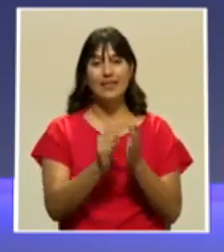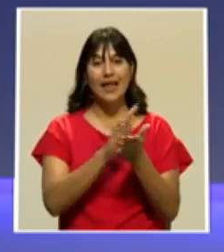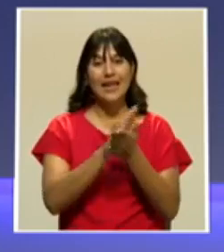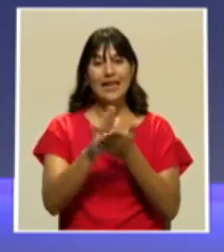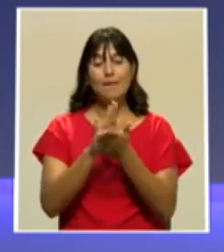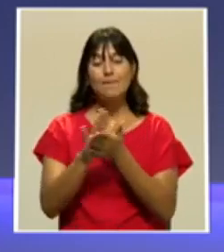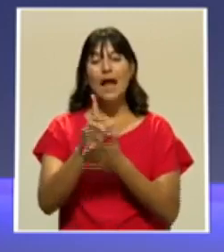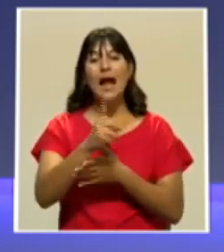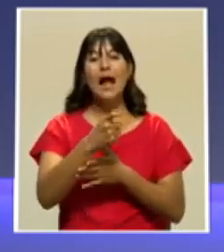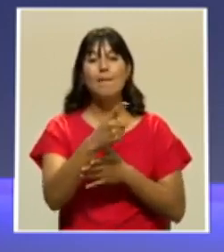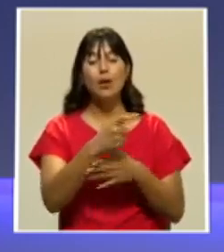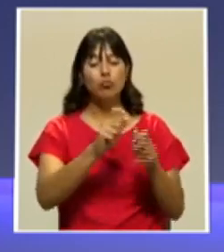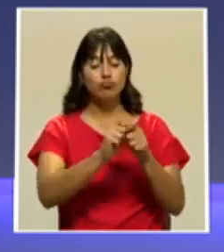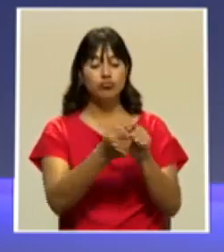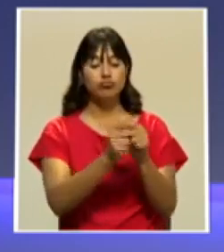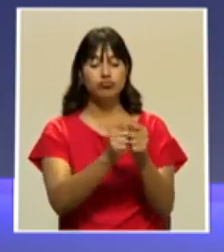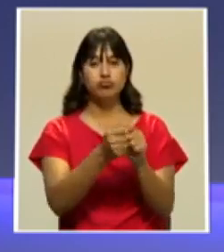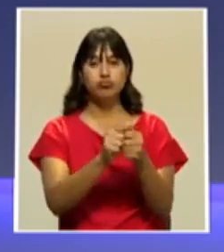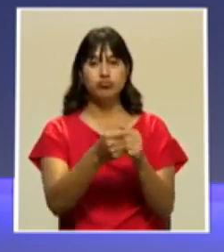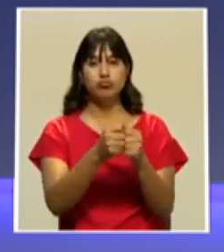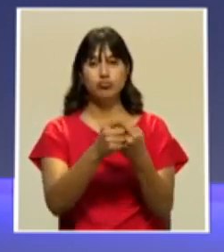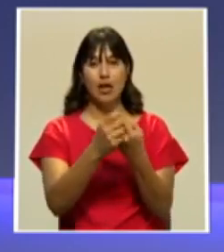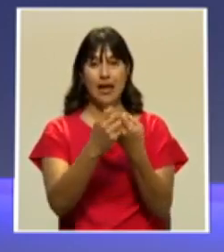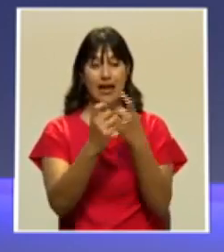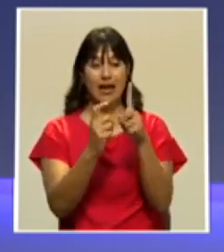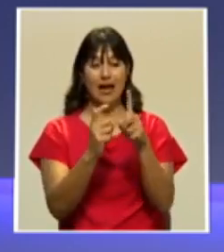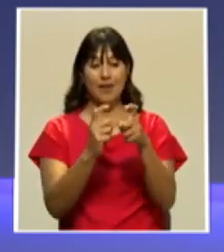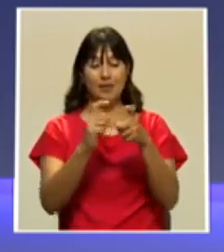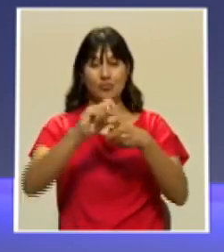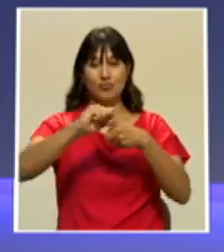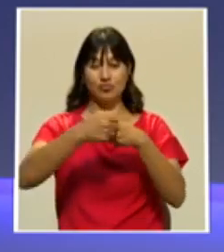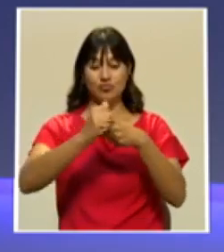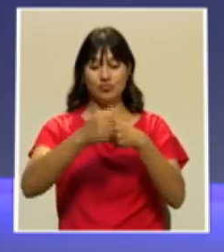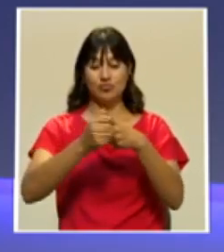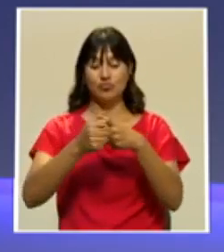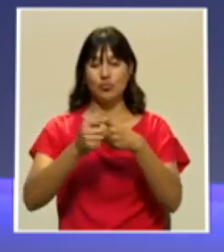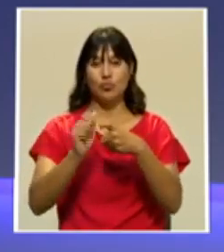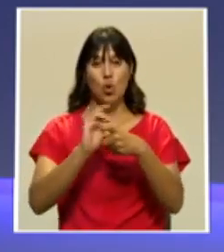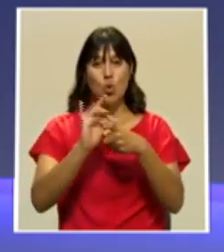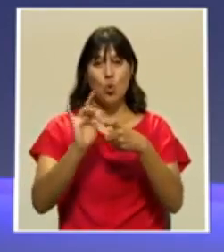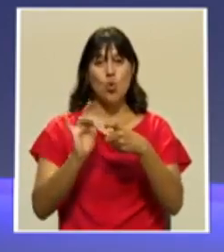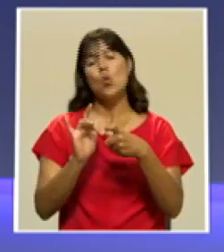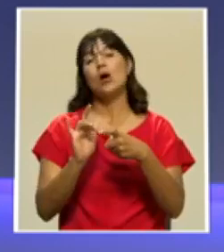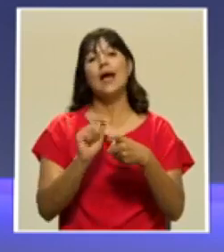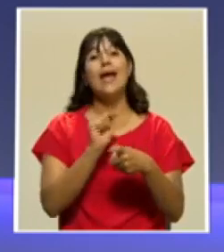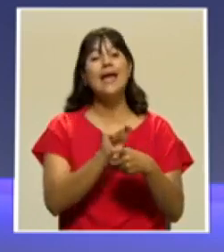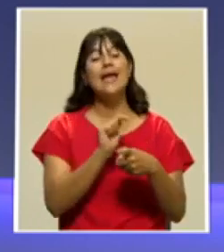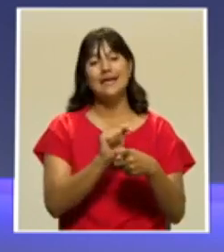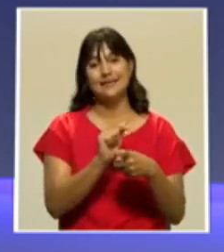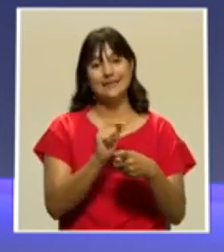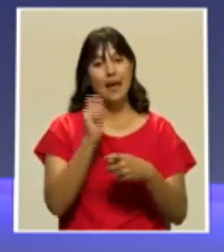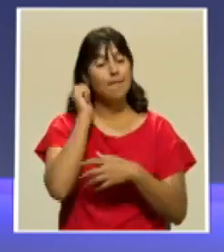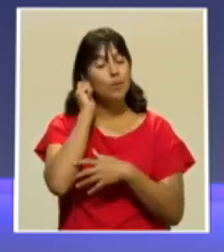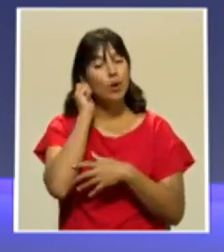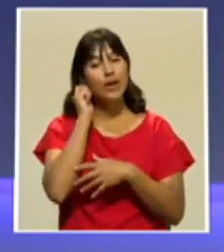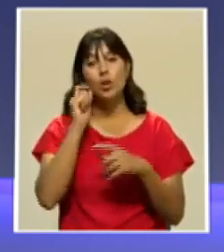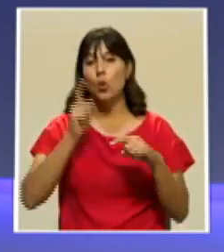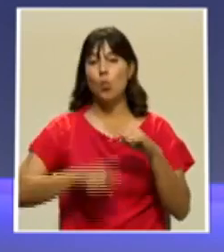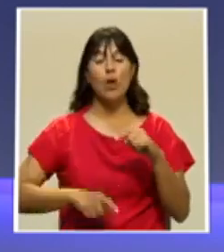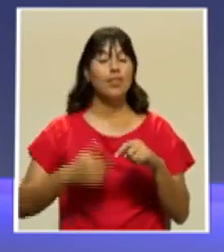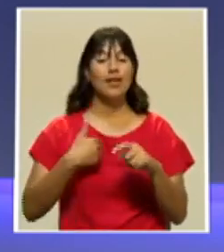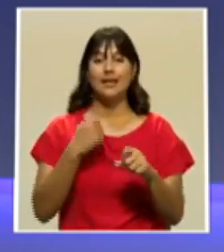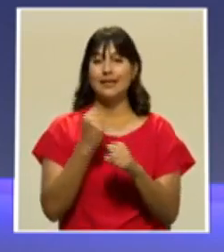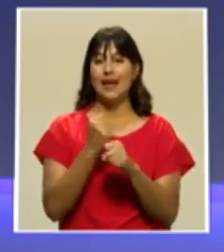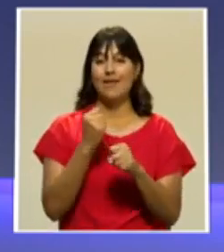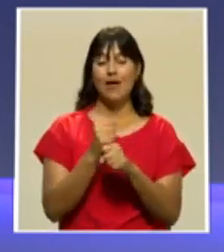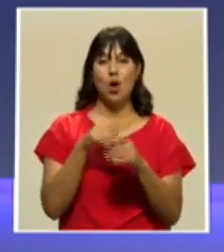cáscara del camarón. Esas peladoras de camarón no pueden tener trabajo en